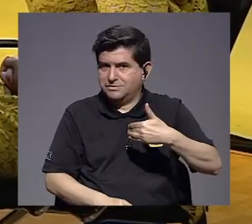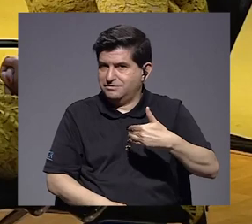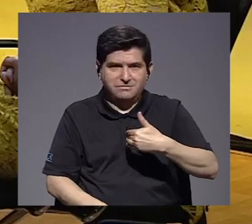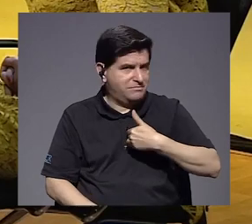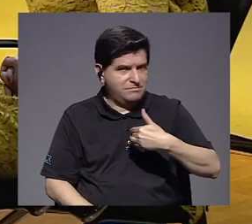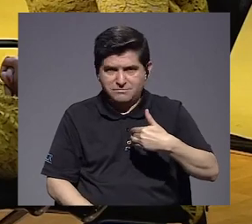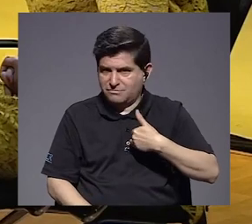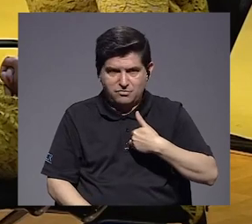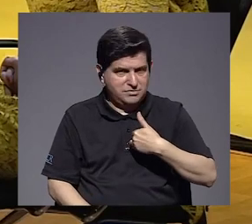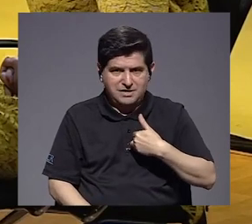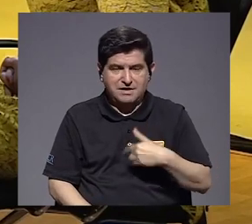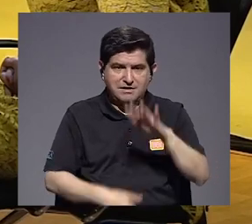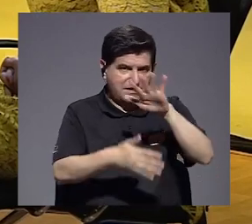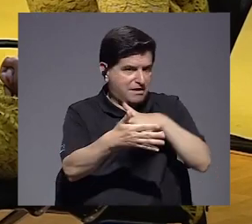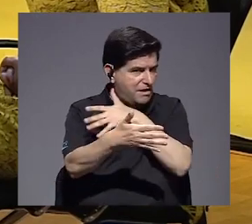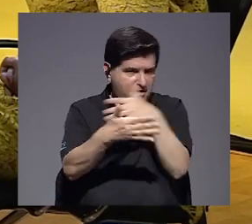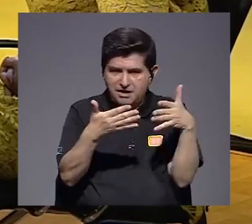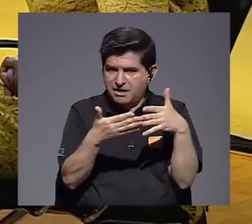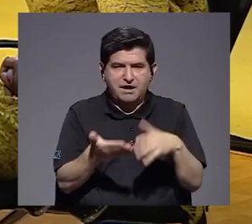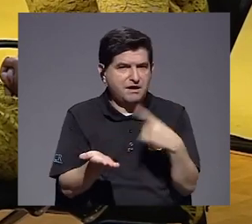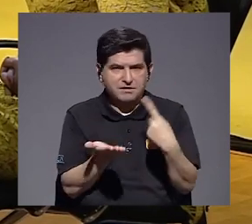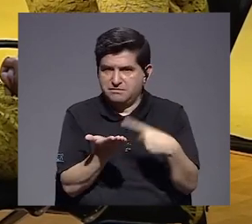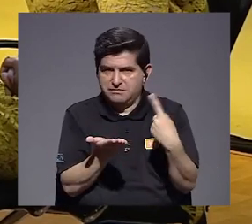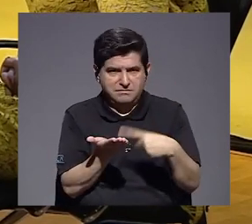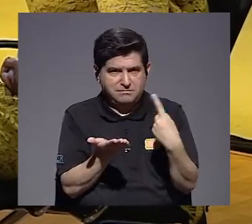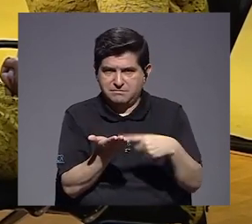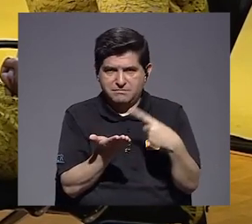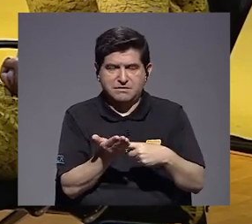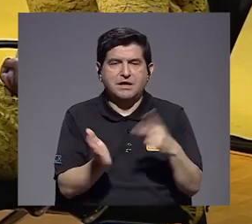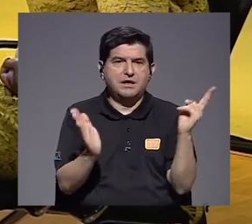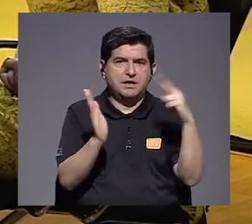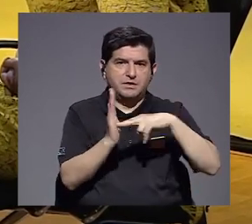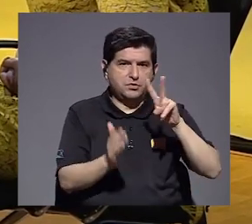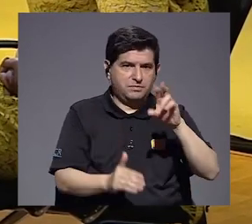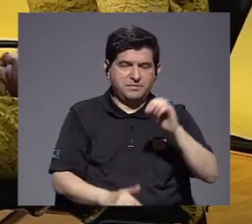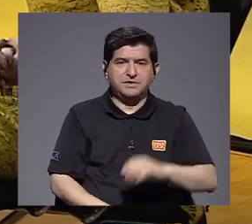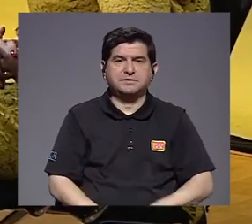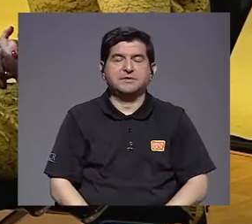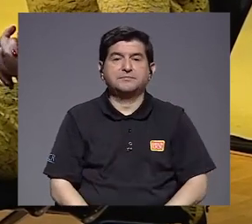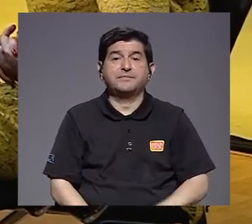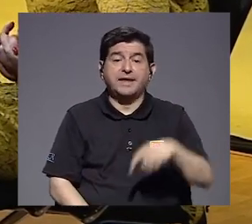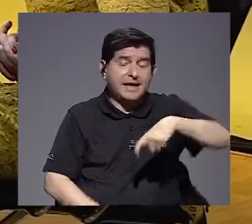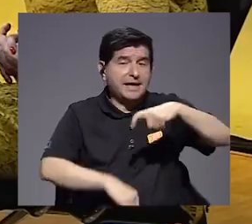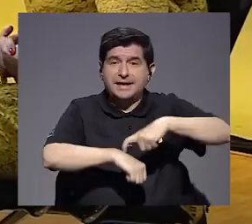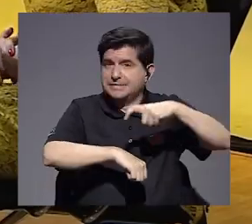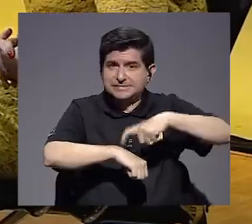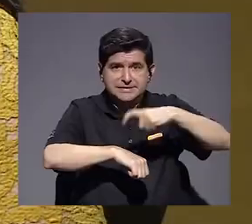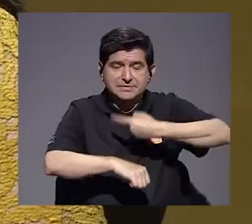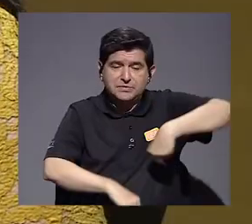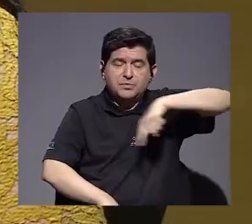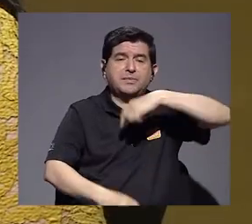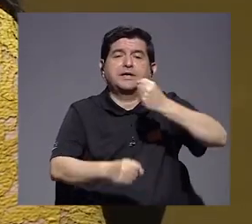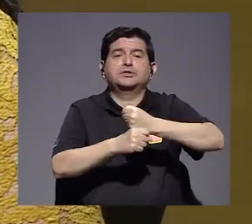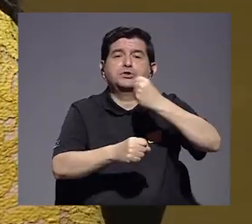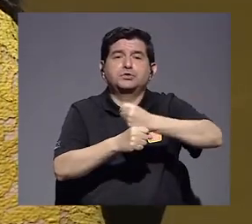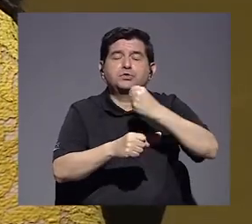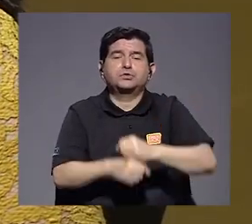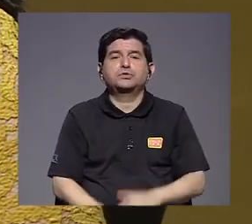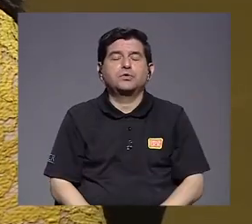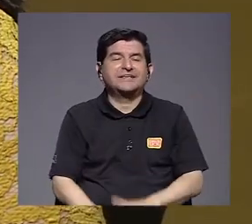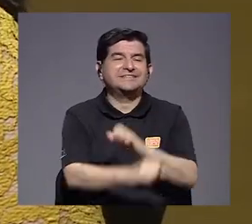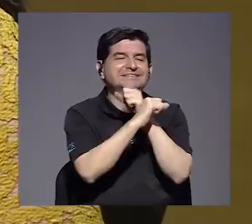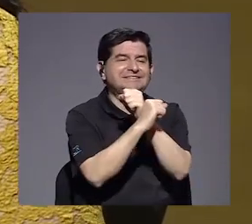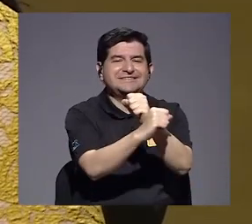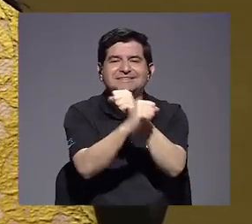al menos en agenda de que se vaya a dar para este 2020. En este momento lo que estamos trabajando es en poder